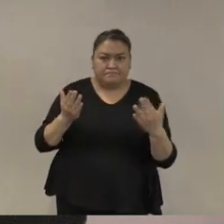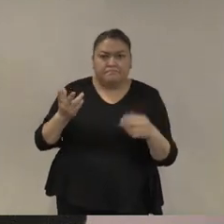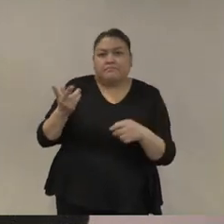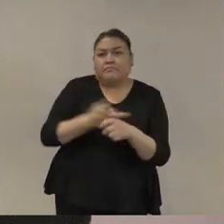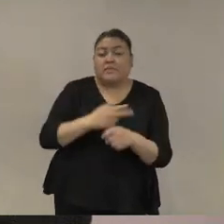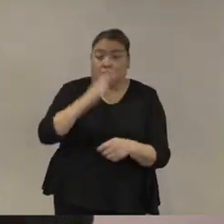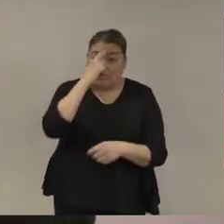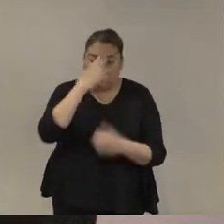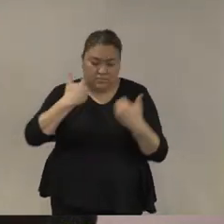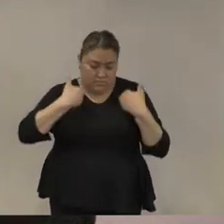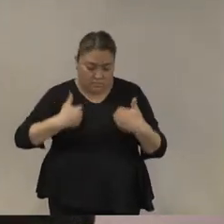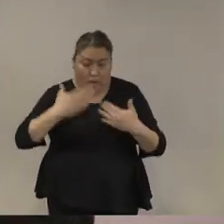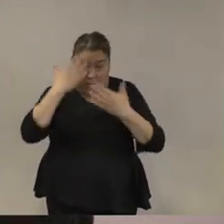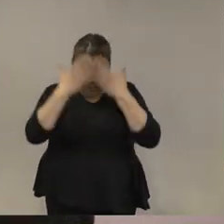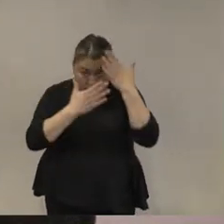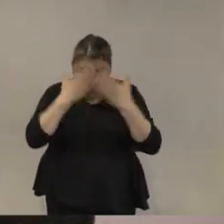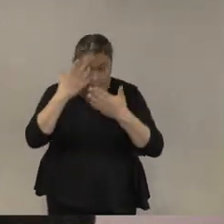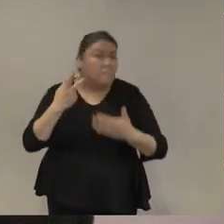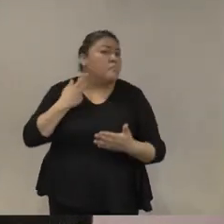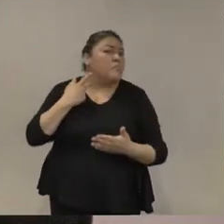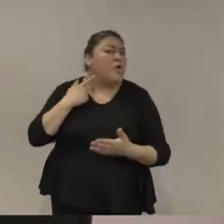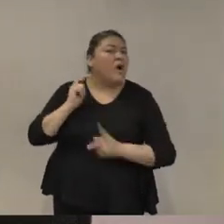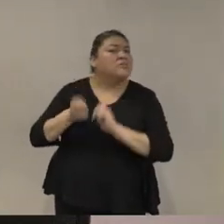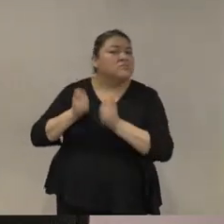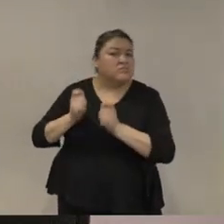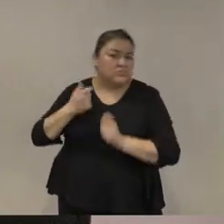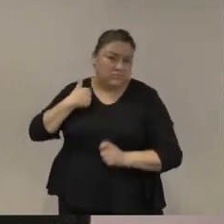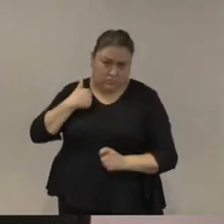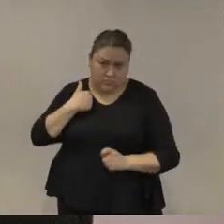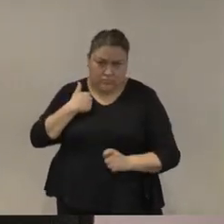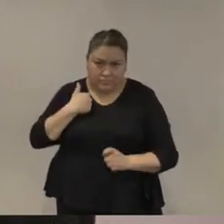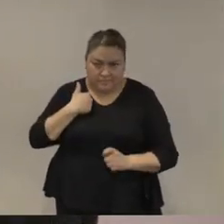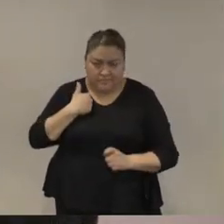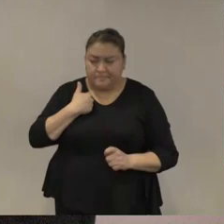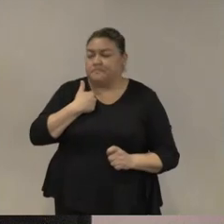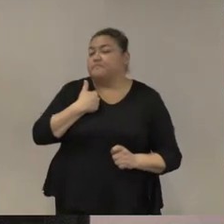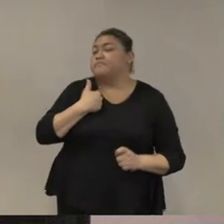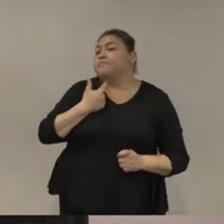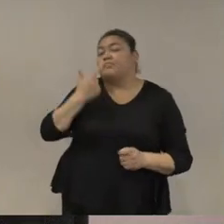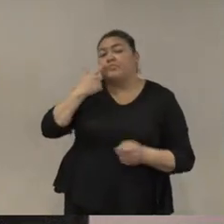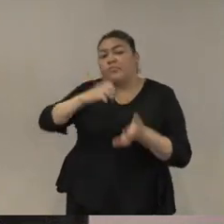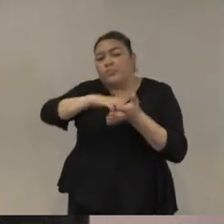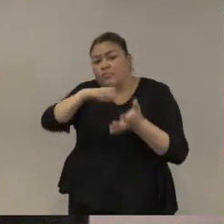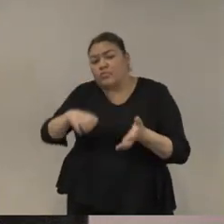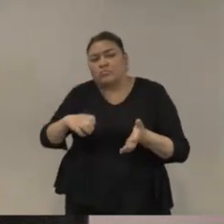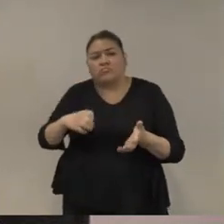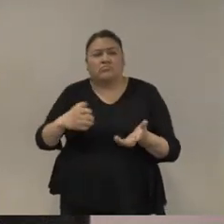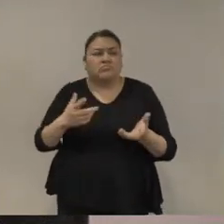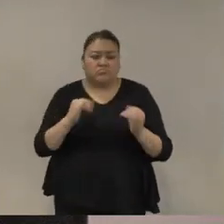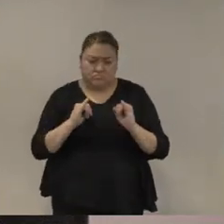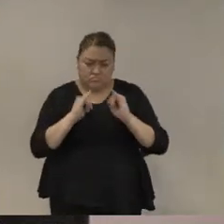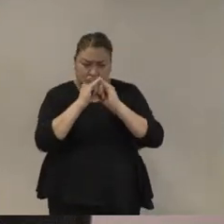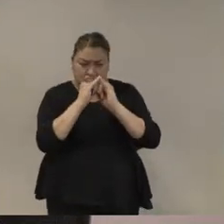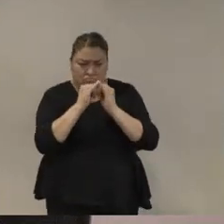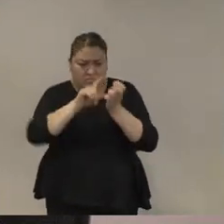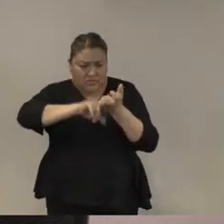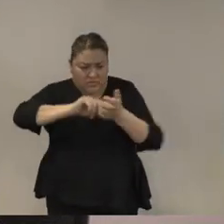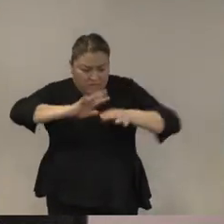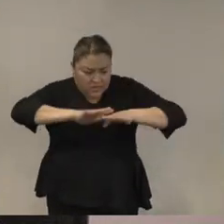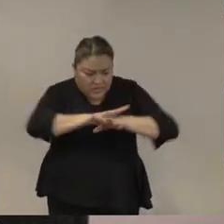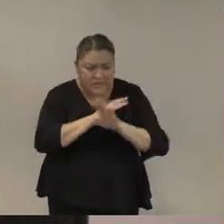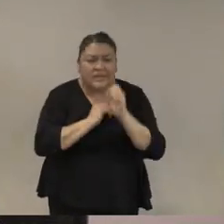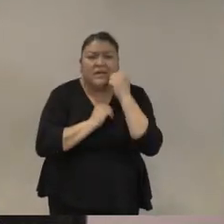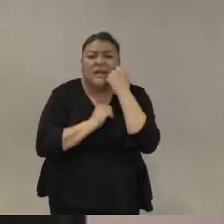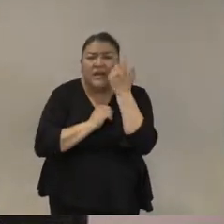politóloga y entiendo que cuando tratamos de un cambio institucional normalmente